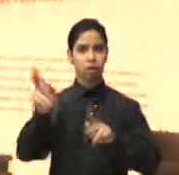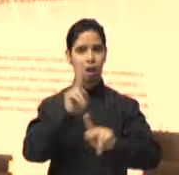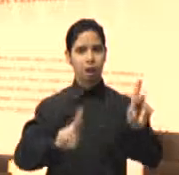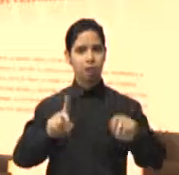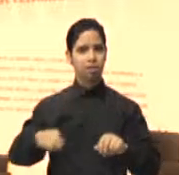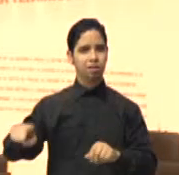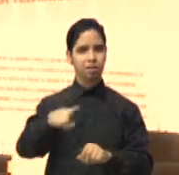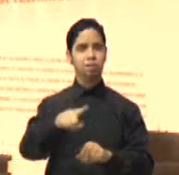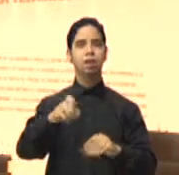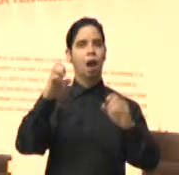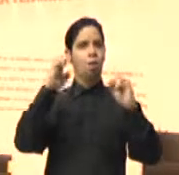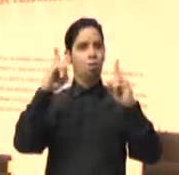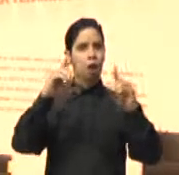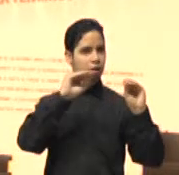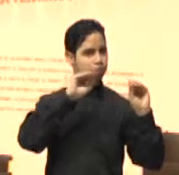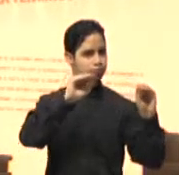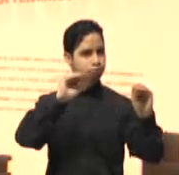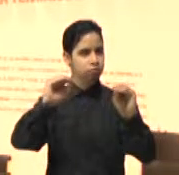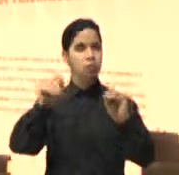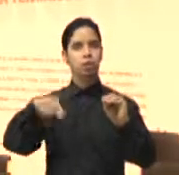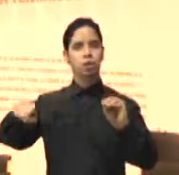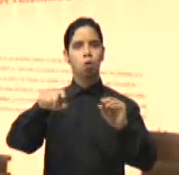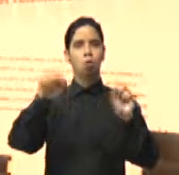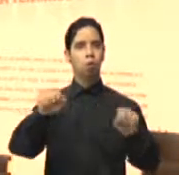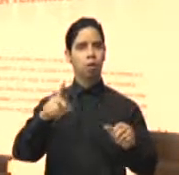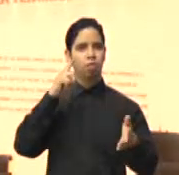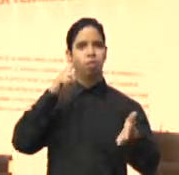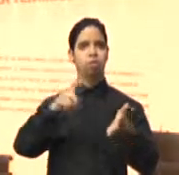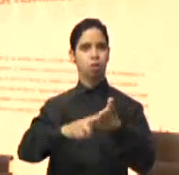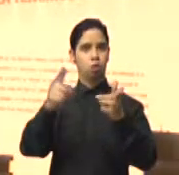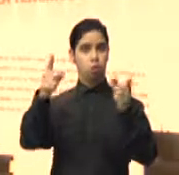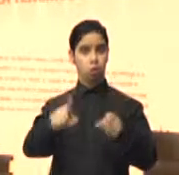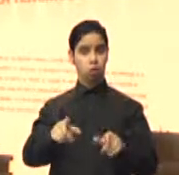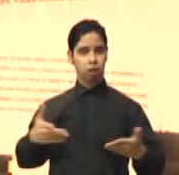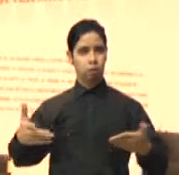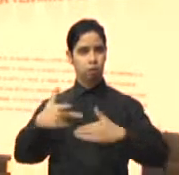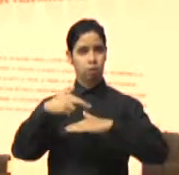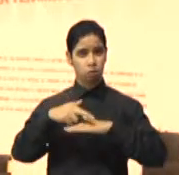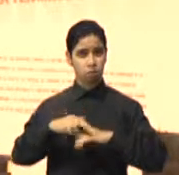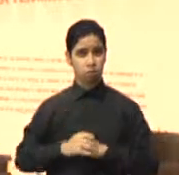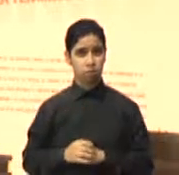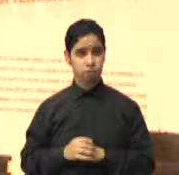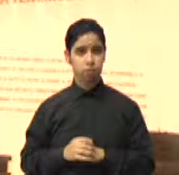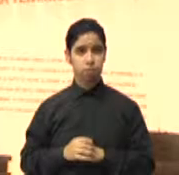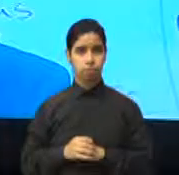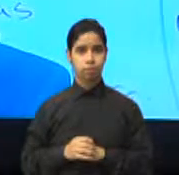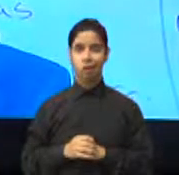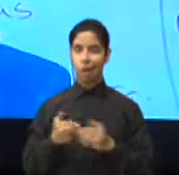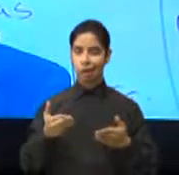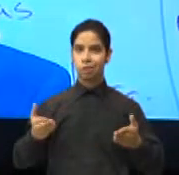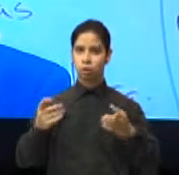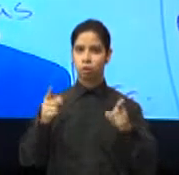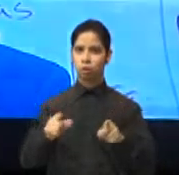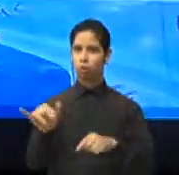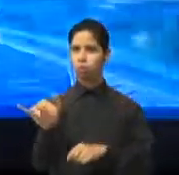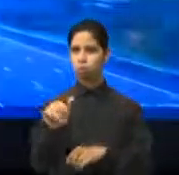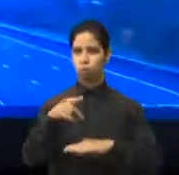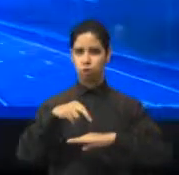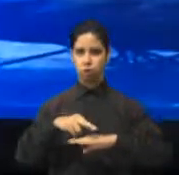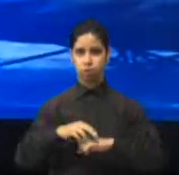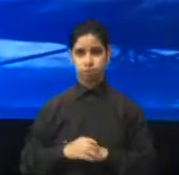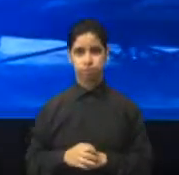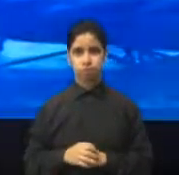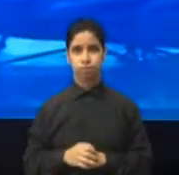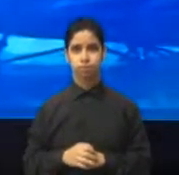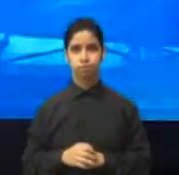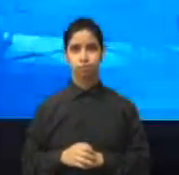que más personas puedan ver realmente lo que está pasando en nuestro pueblo, en nuestra isla. Lamentablemente está en casa. A través de los